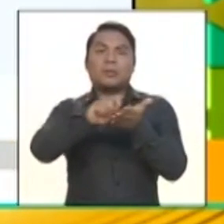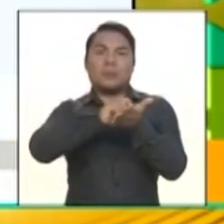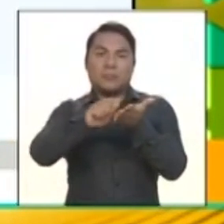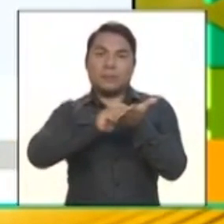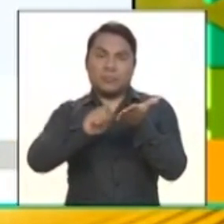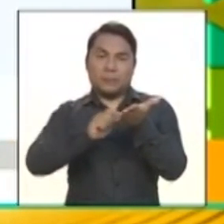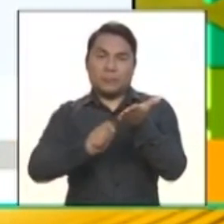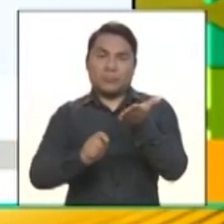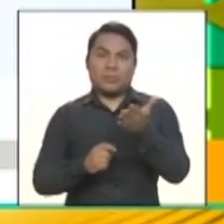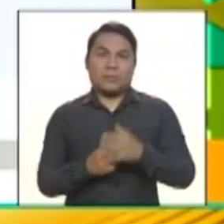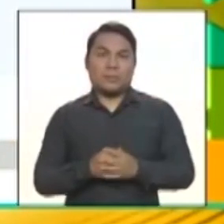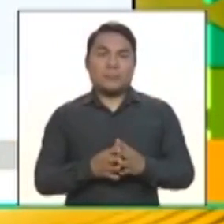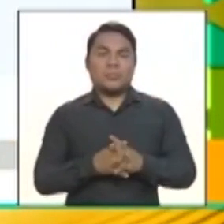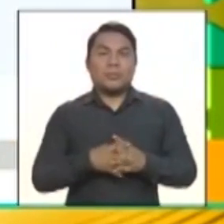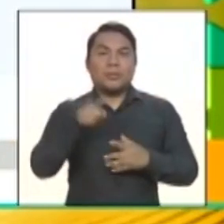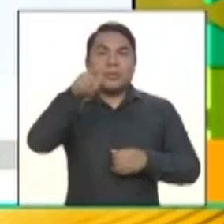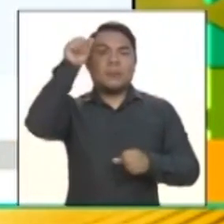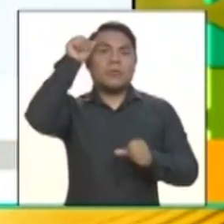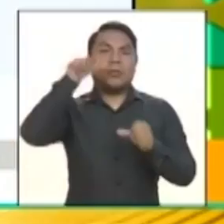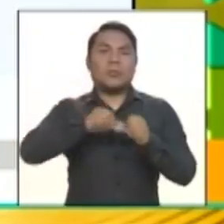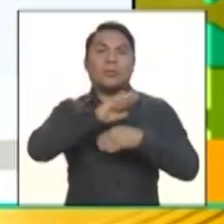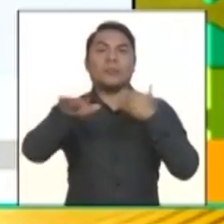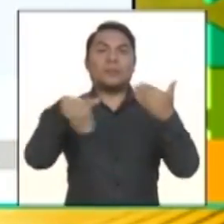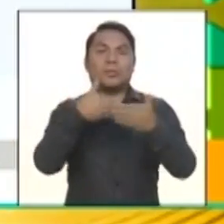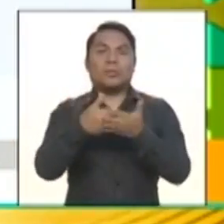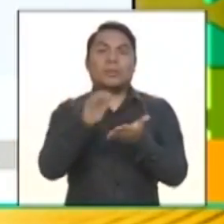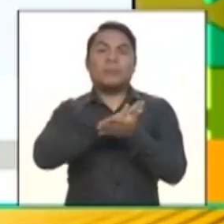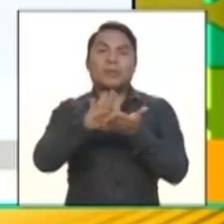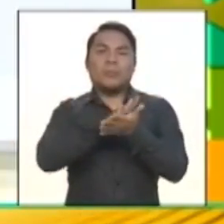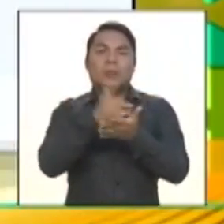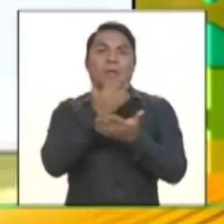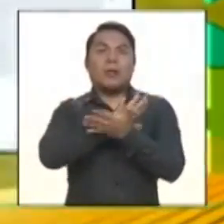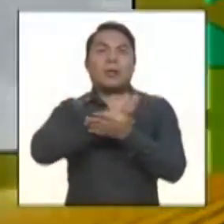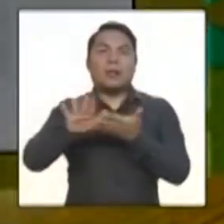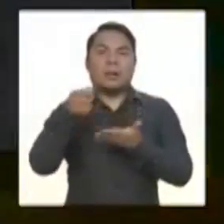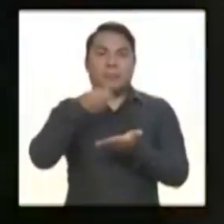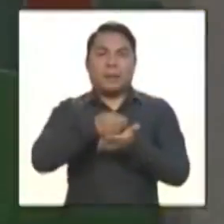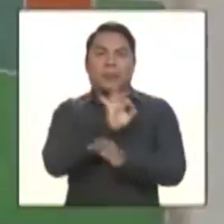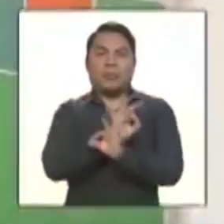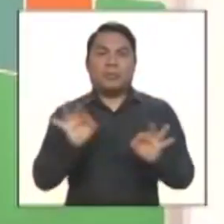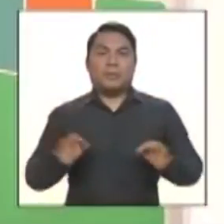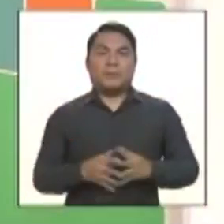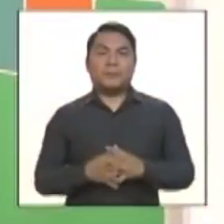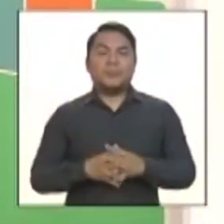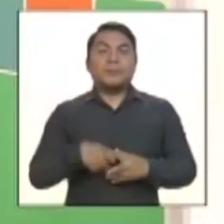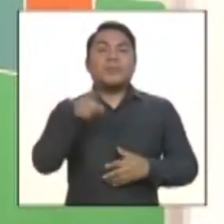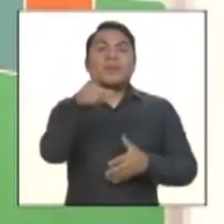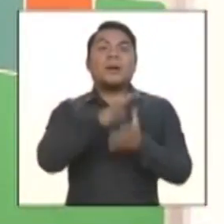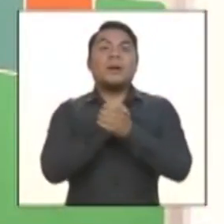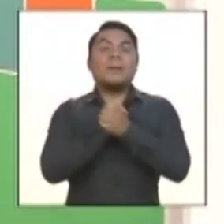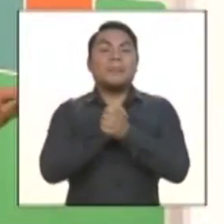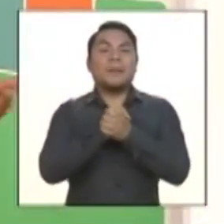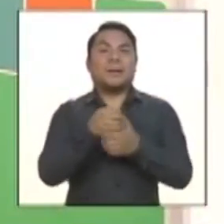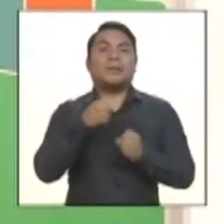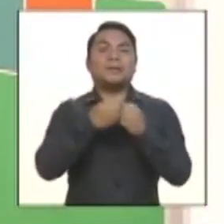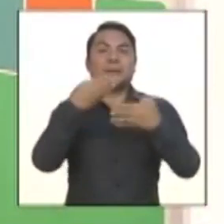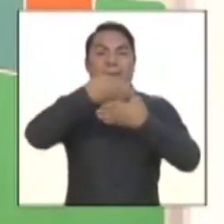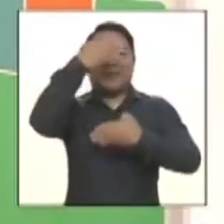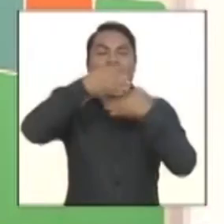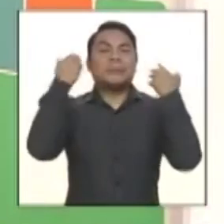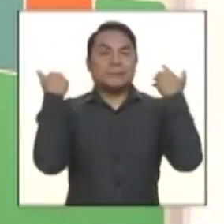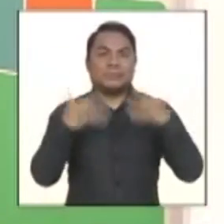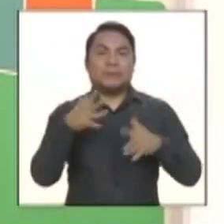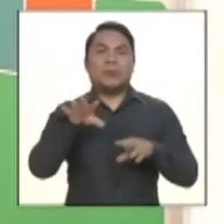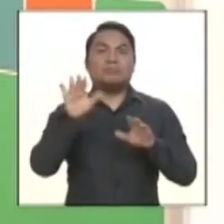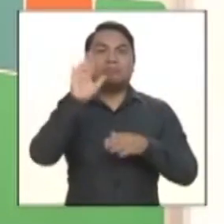formulario Recuerde que todo trámite es gratuito Amigos de Sin Barreras, bueno, llegó el momento ya